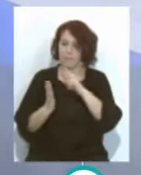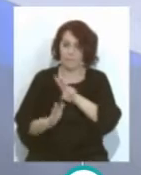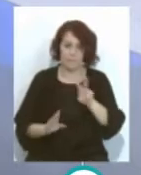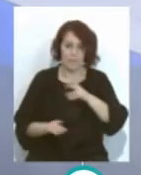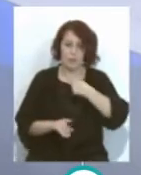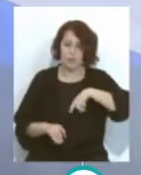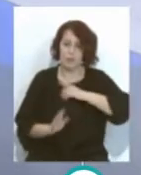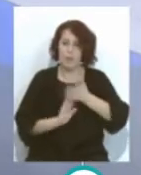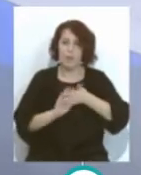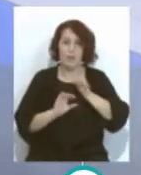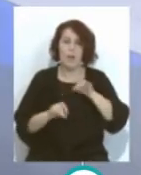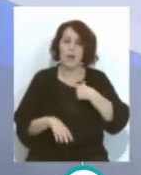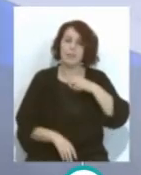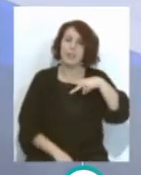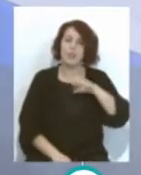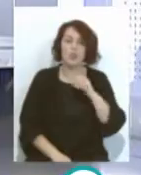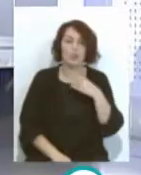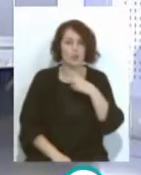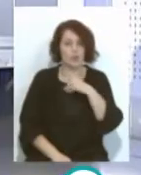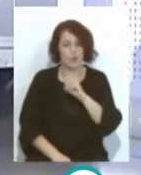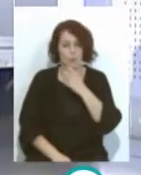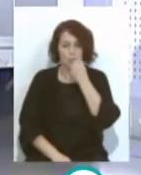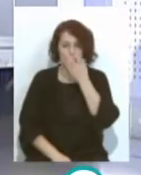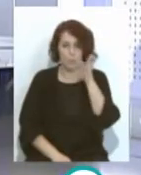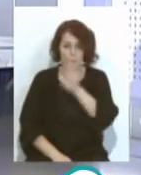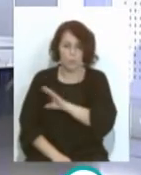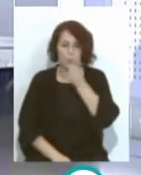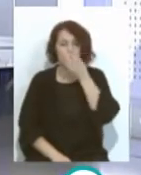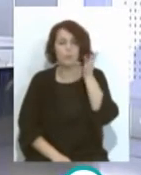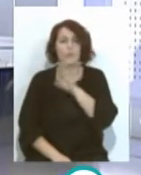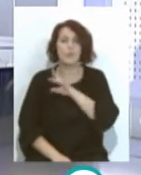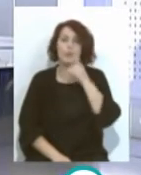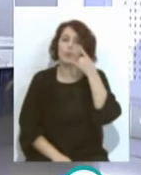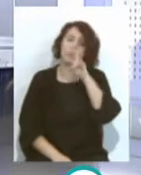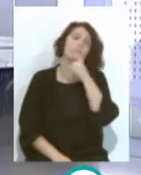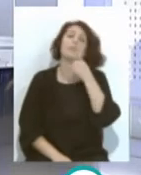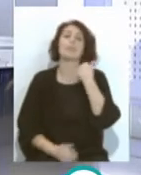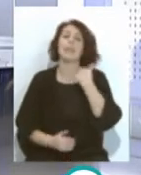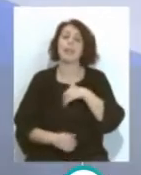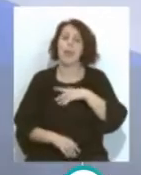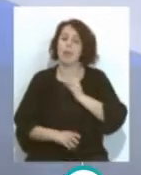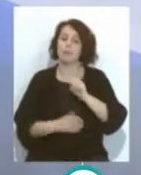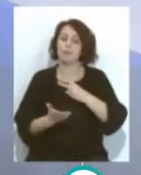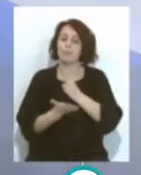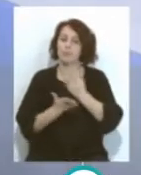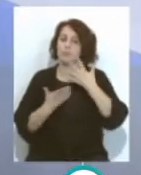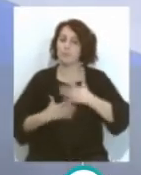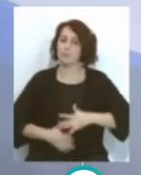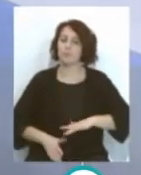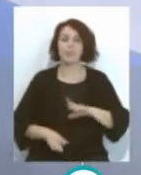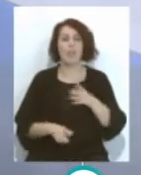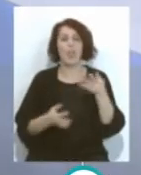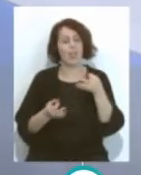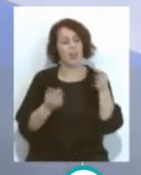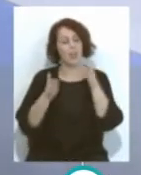Don Nacho Limón, muy buenas noches Buenas noches, Hugo Bueno, ya las aguas han vuelto a su cauce, ya hay que